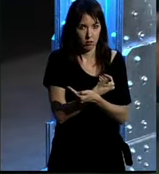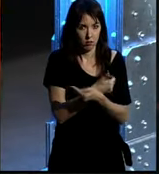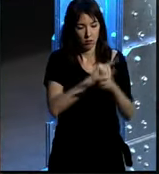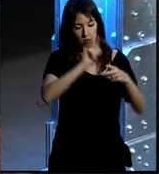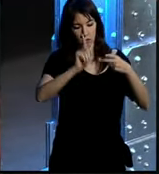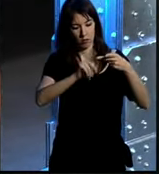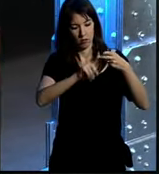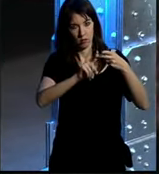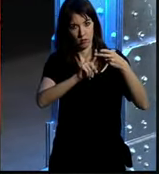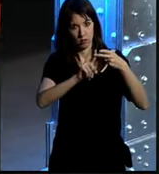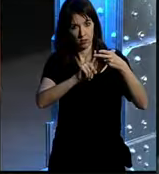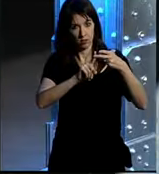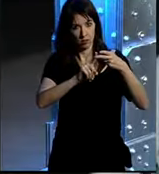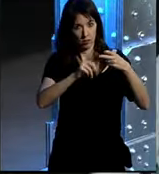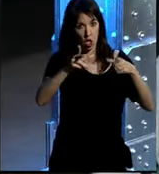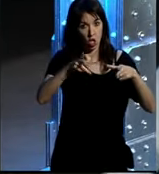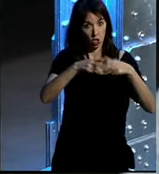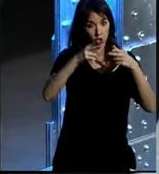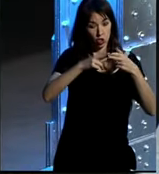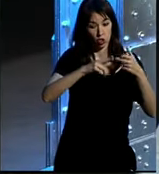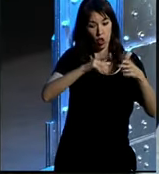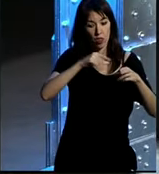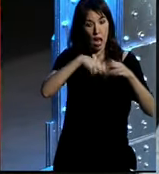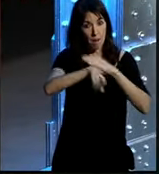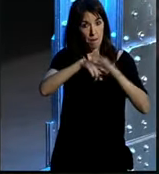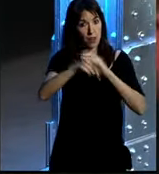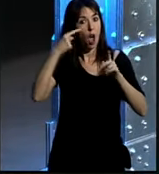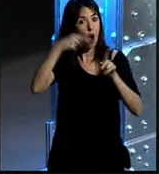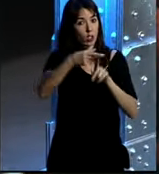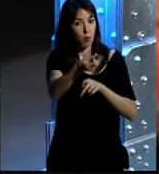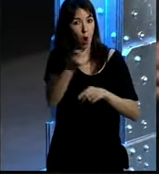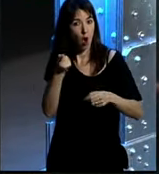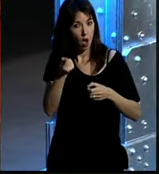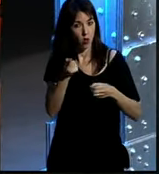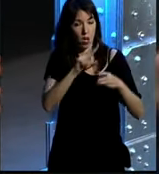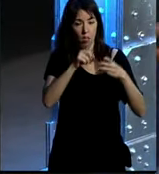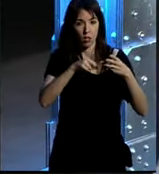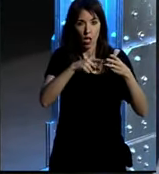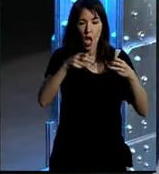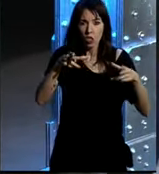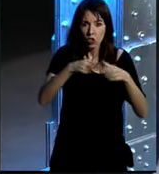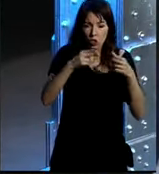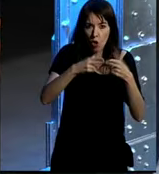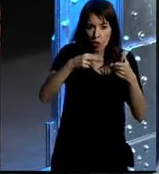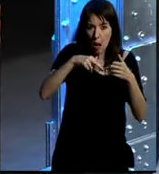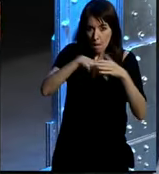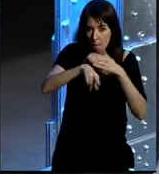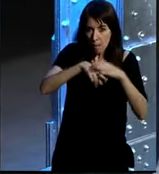otra social media para ahorrar costes y la tercera social media para